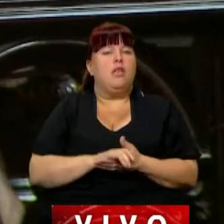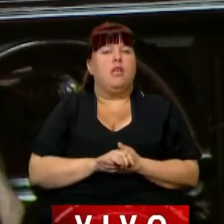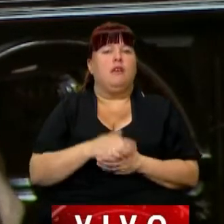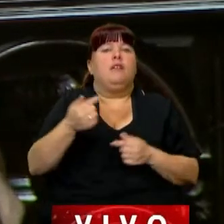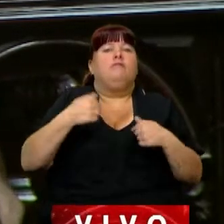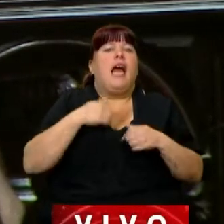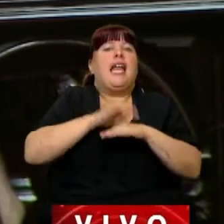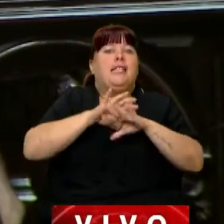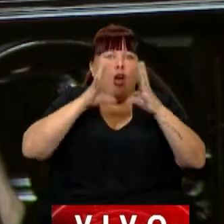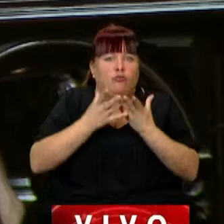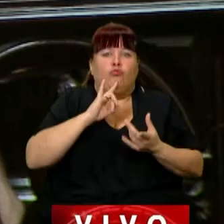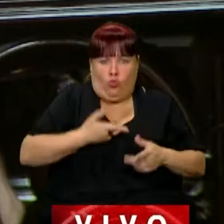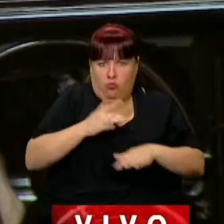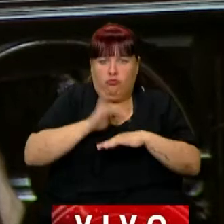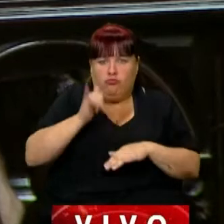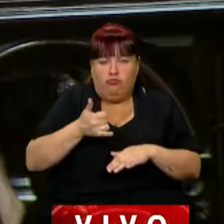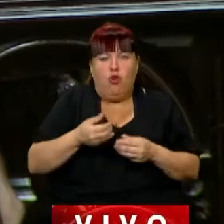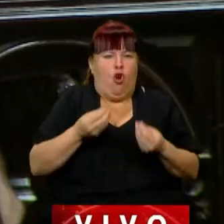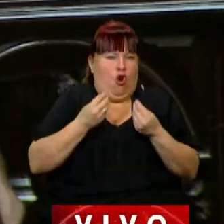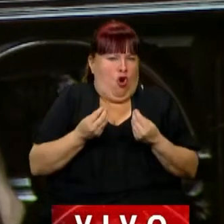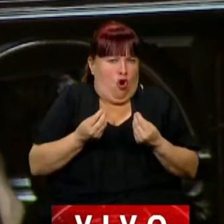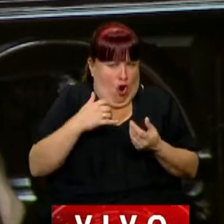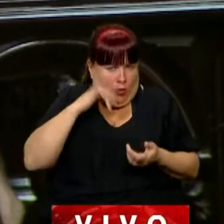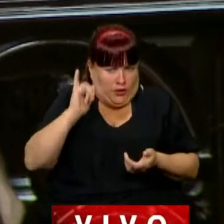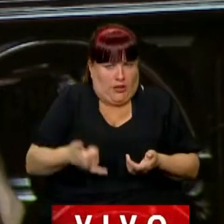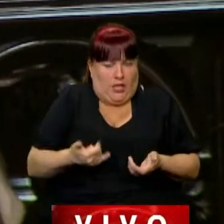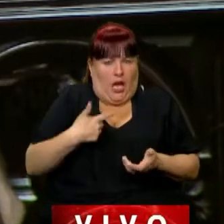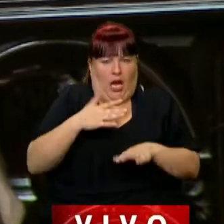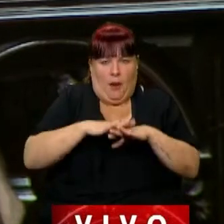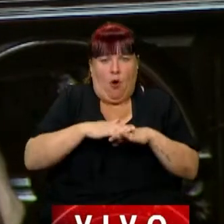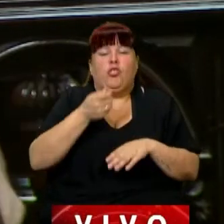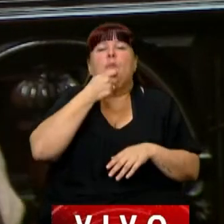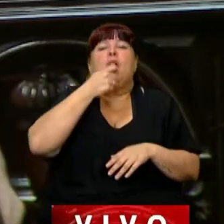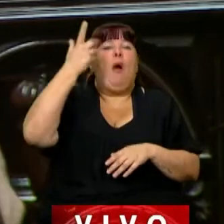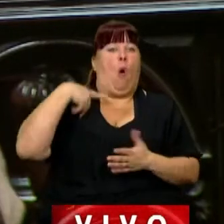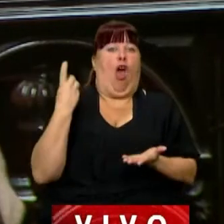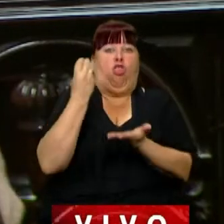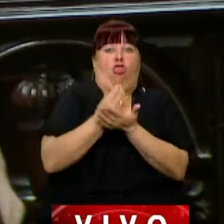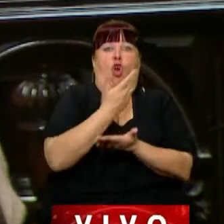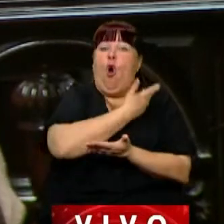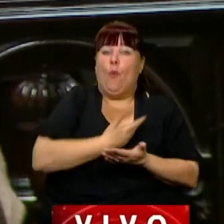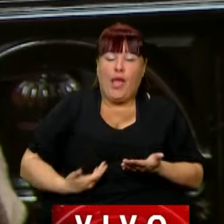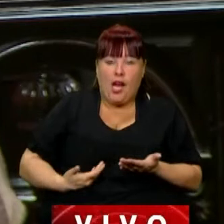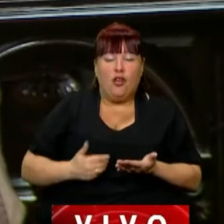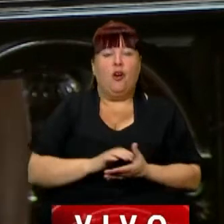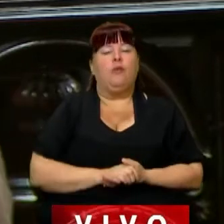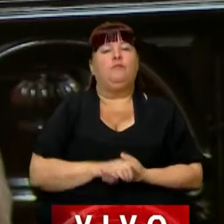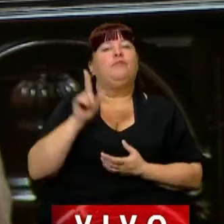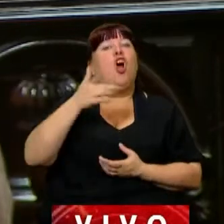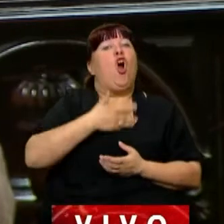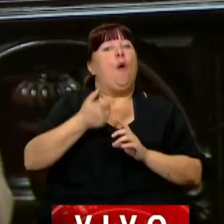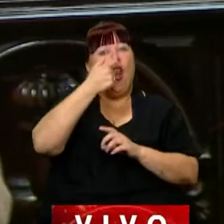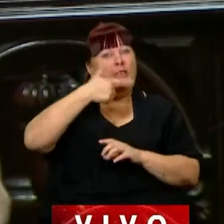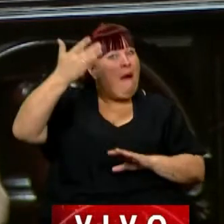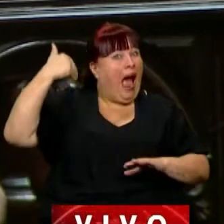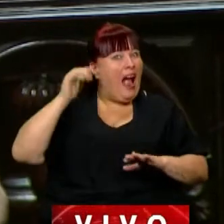nuestras responsabilidades. ¿Y cómo no nos vamos a hacer cargo si cuando asumimos el gobierno, el gobierno